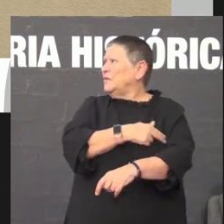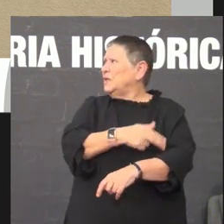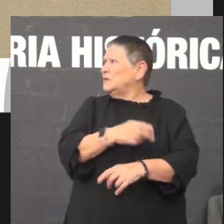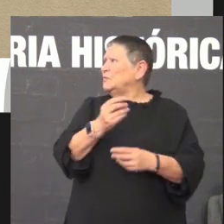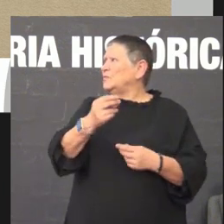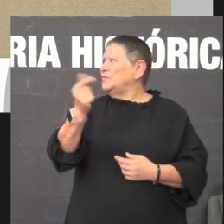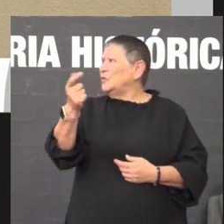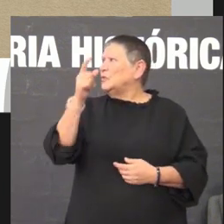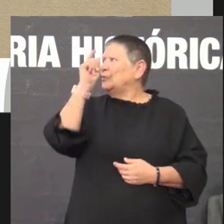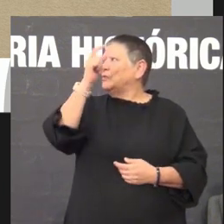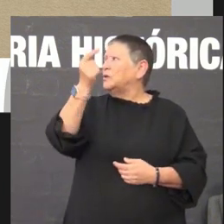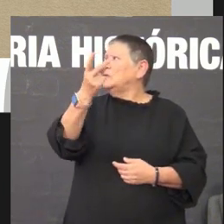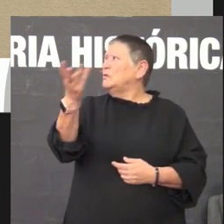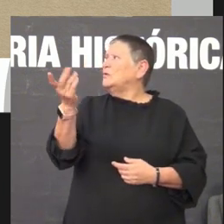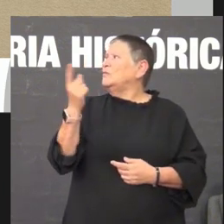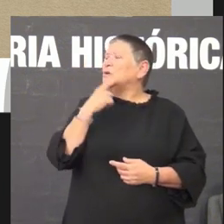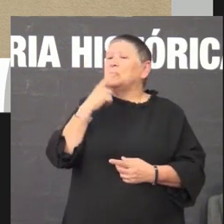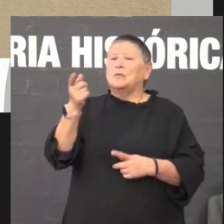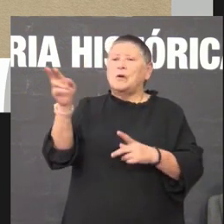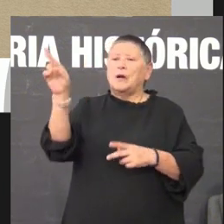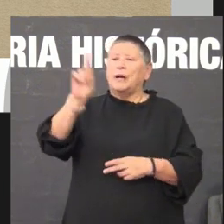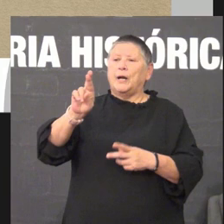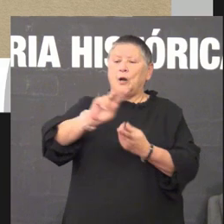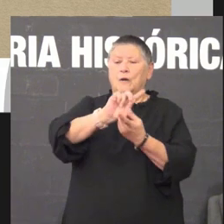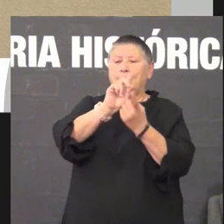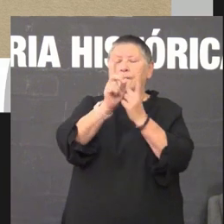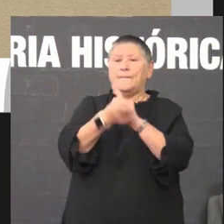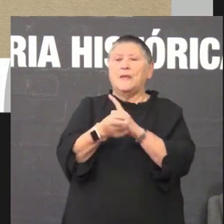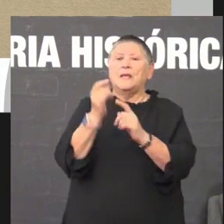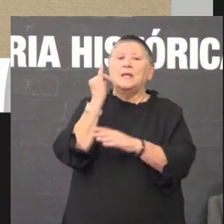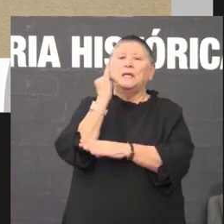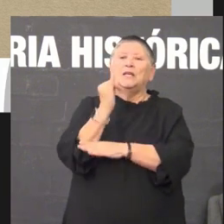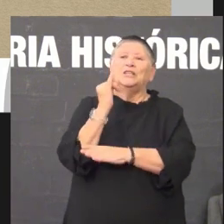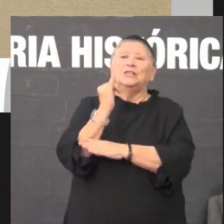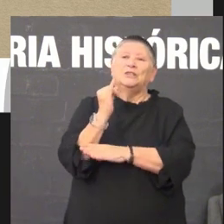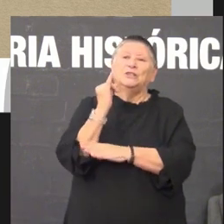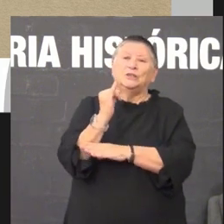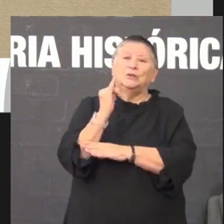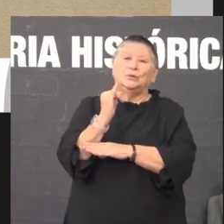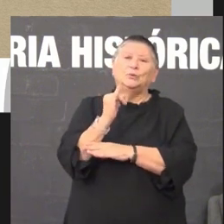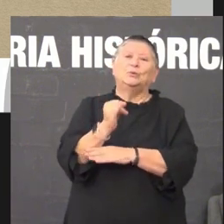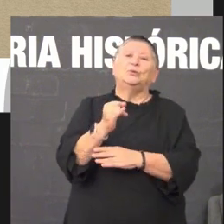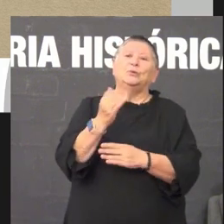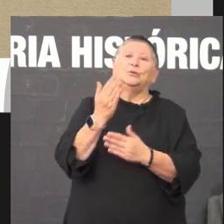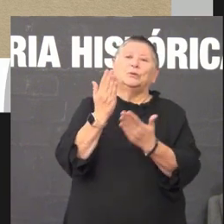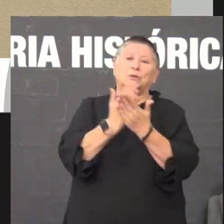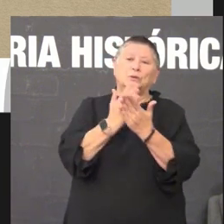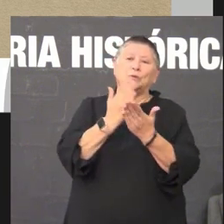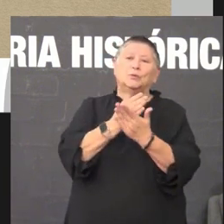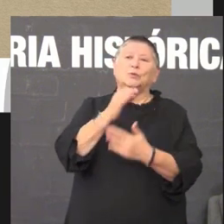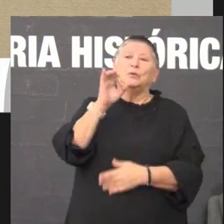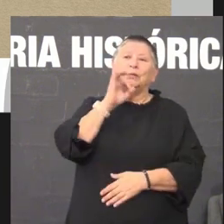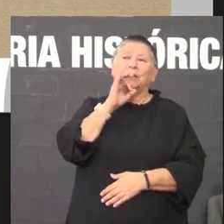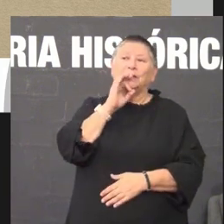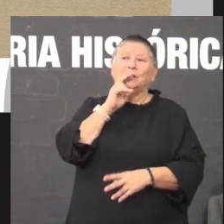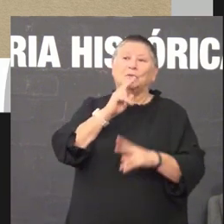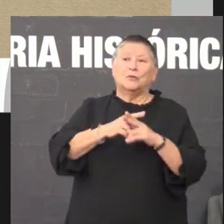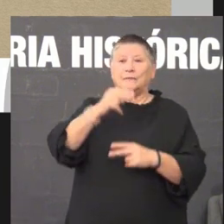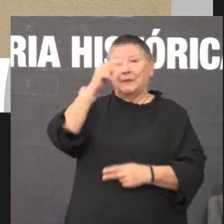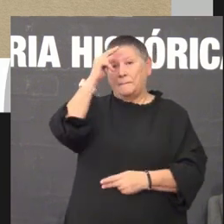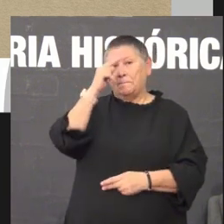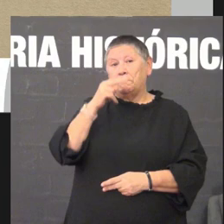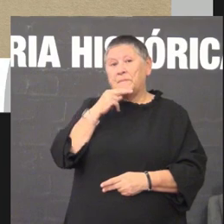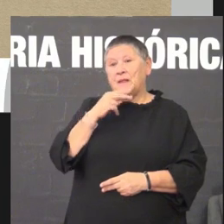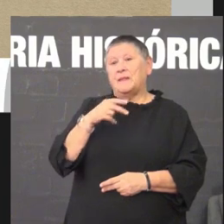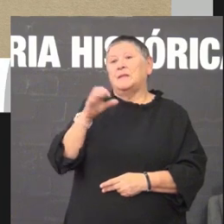máis outros o que fixeron foi reconvertelos no Instituto de Estudos Galegos padre Sarmiento eu penso que o